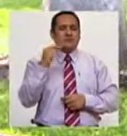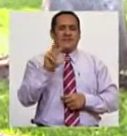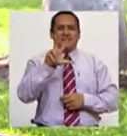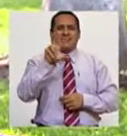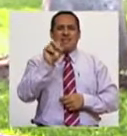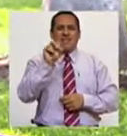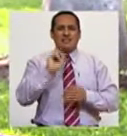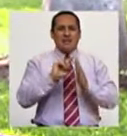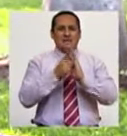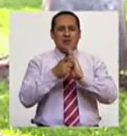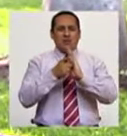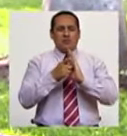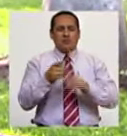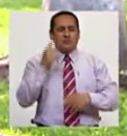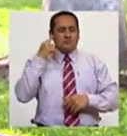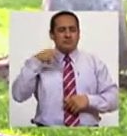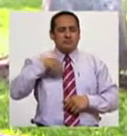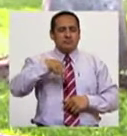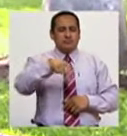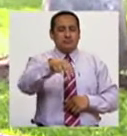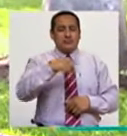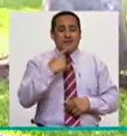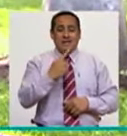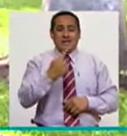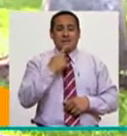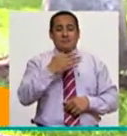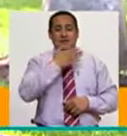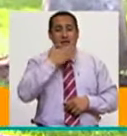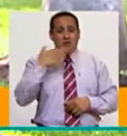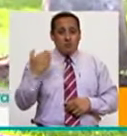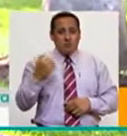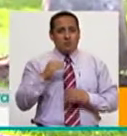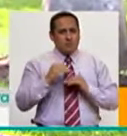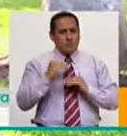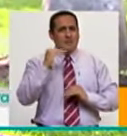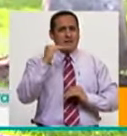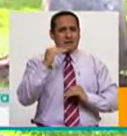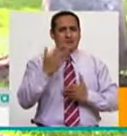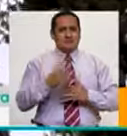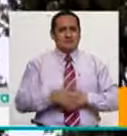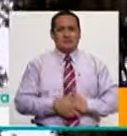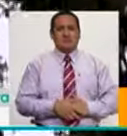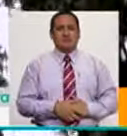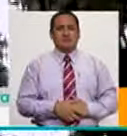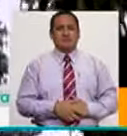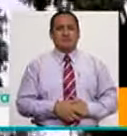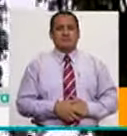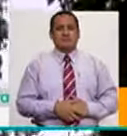segundos los que tenemos para poder pasar, que en realidad deberían ser un poco más.